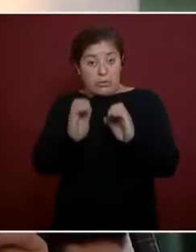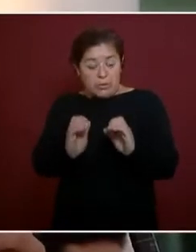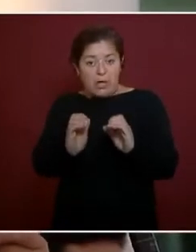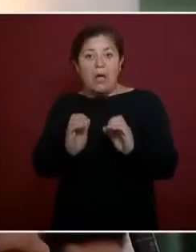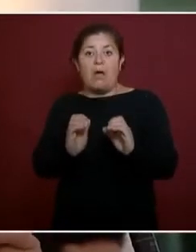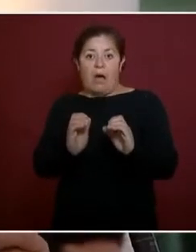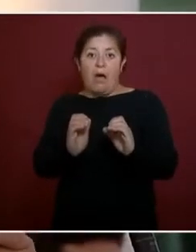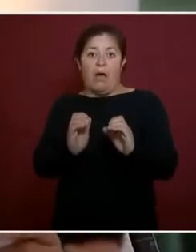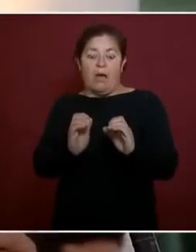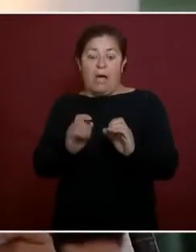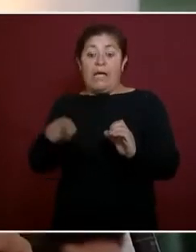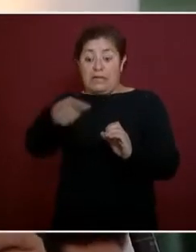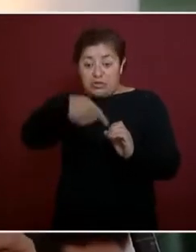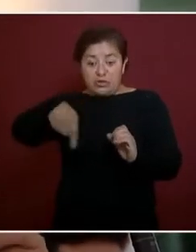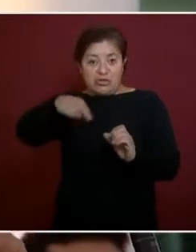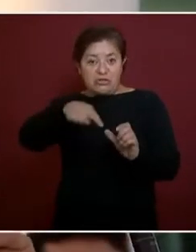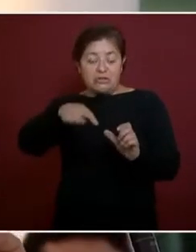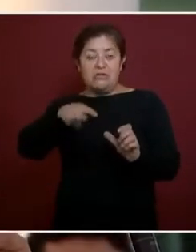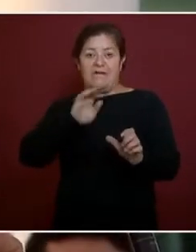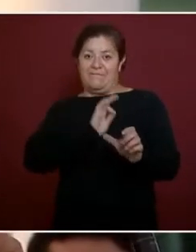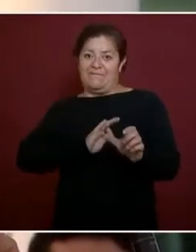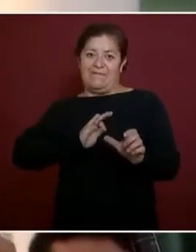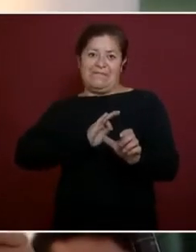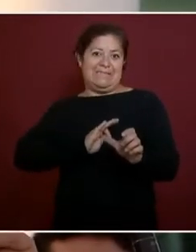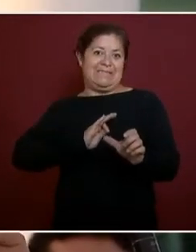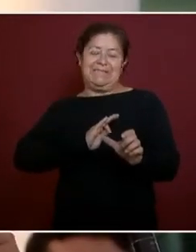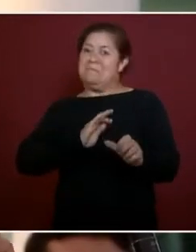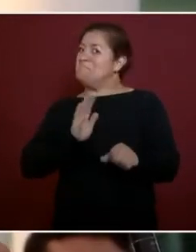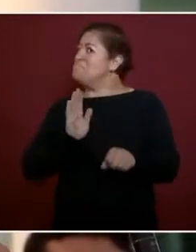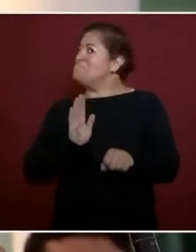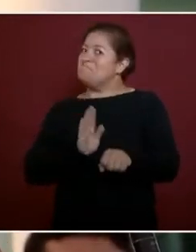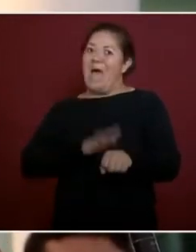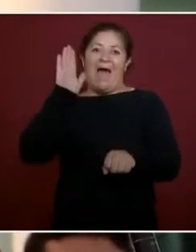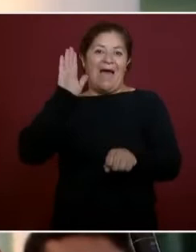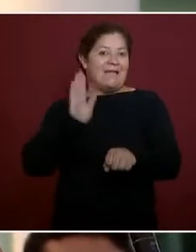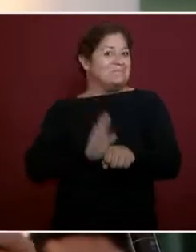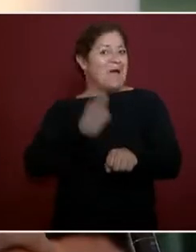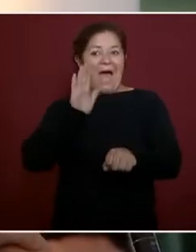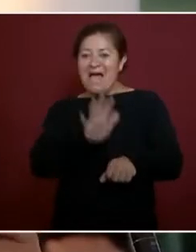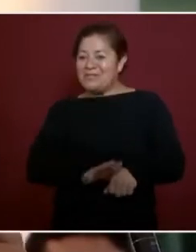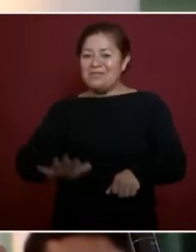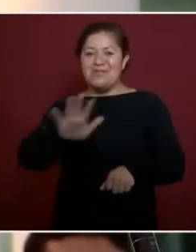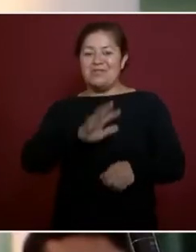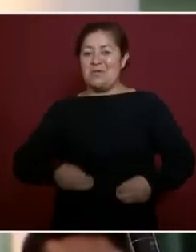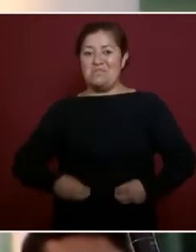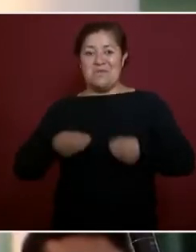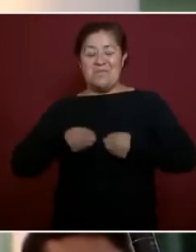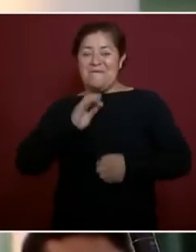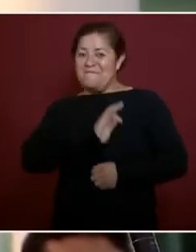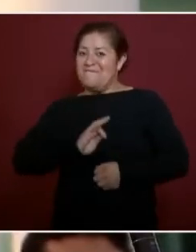feliz se es o se vive.